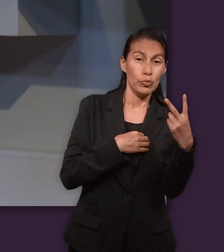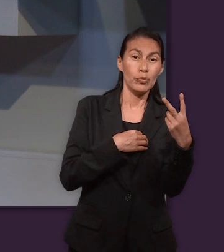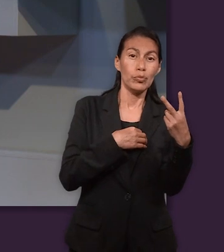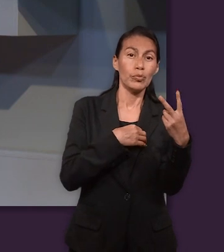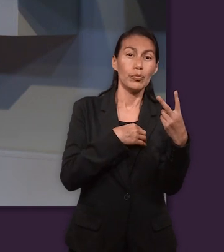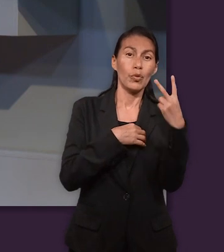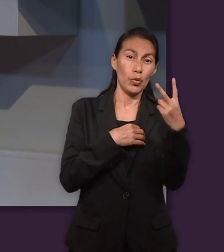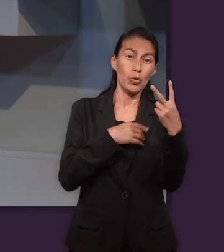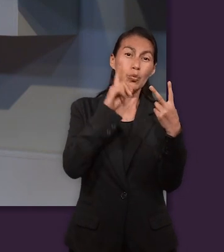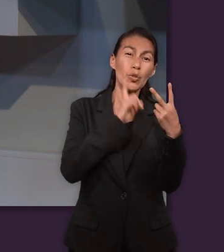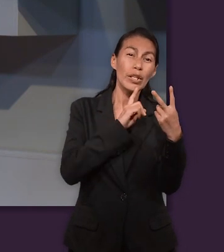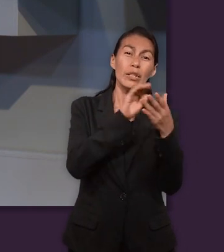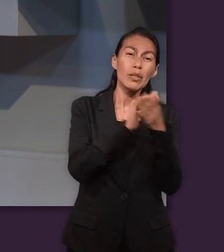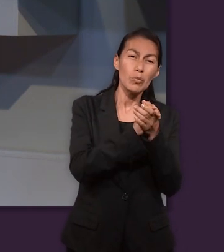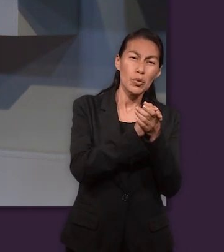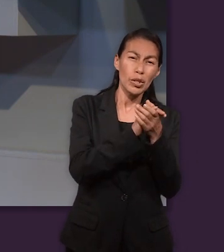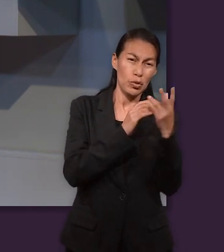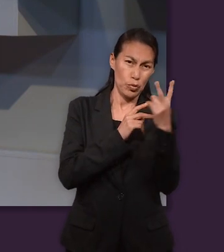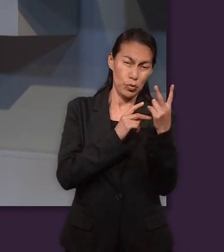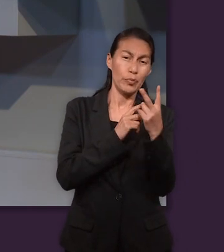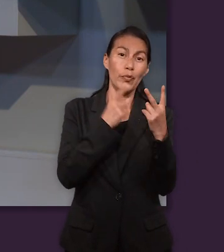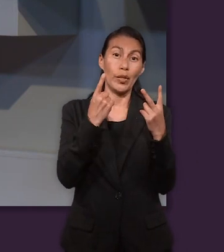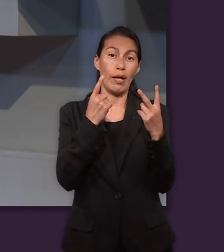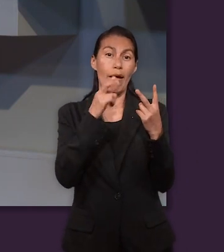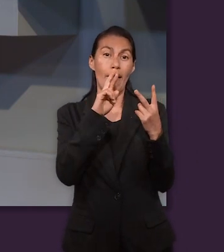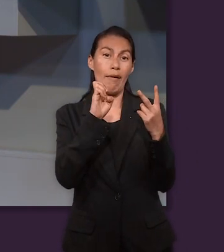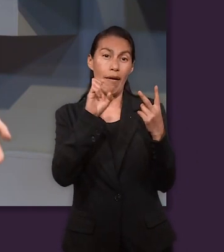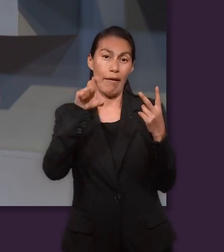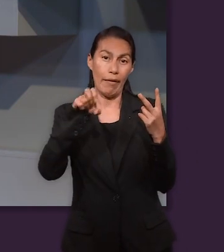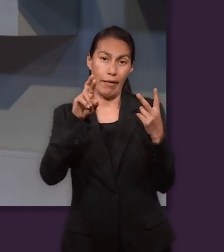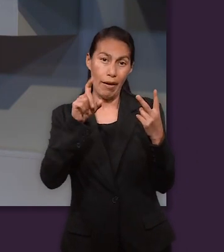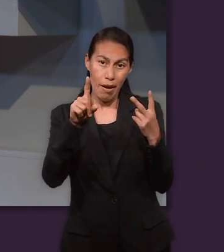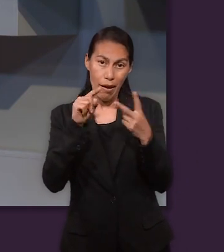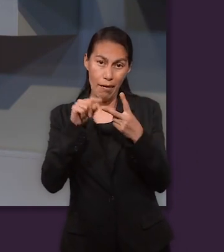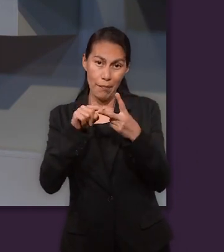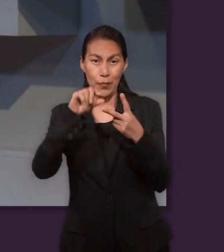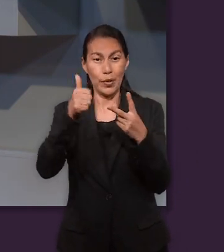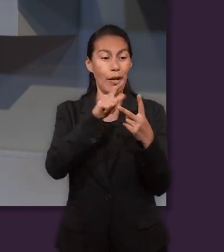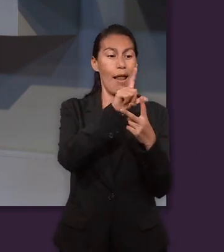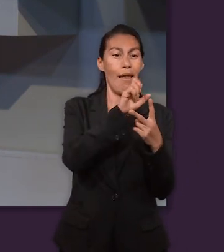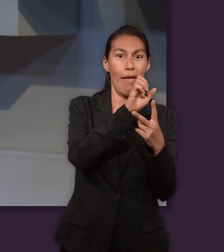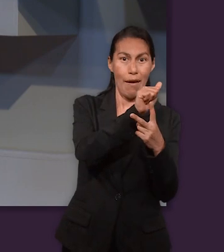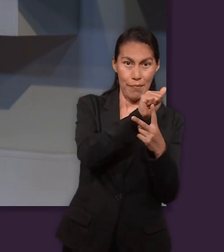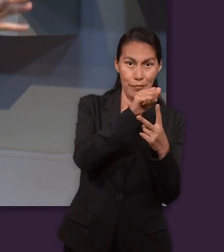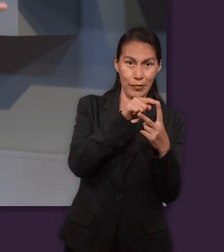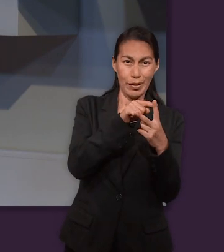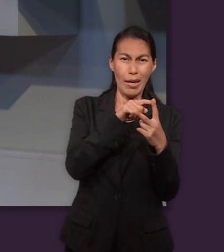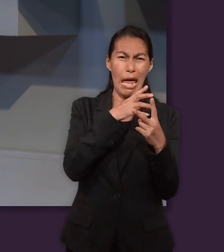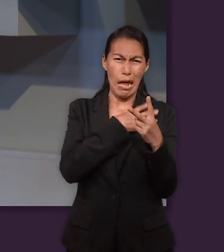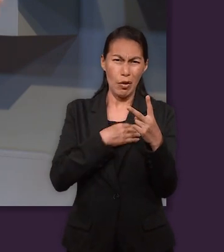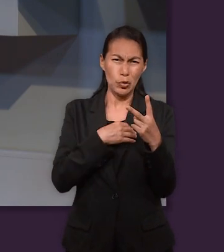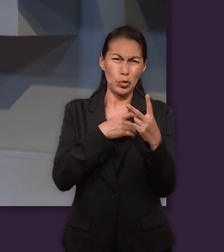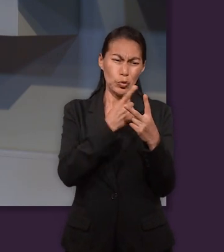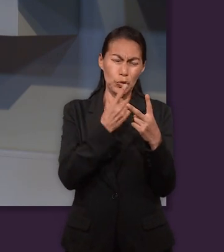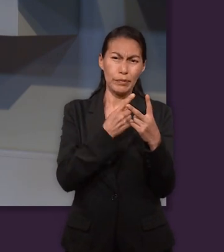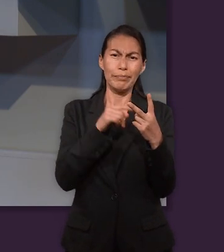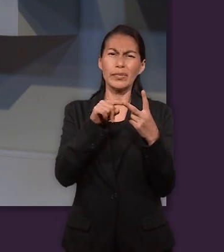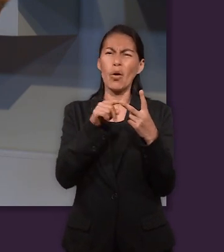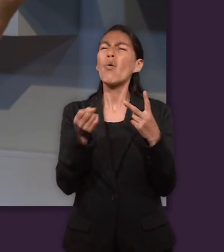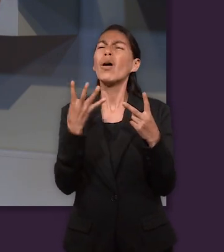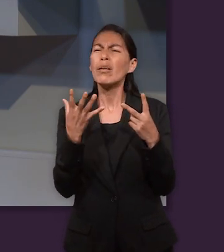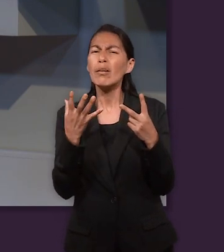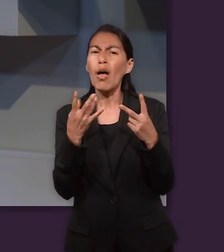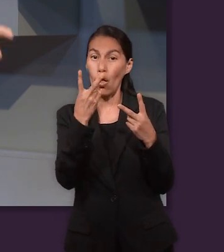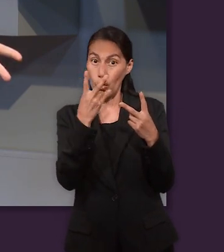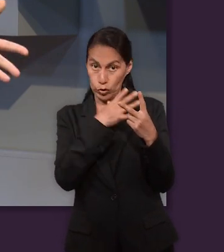¿Sí recuerdan? Que Jacob amaba a Raquel, a Lea no tanto. Entonces, los hijos que tuvieron entre ambas, Raquel,